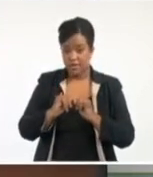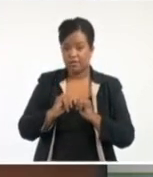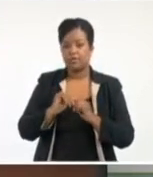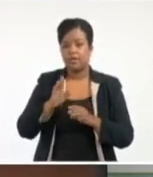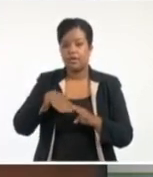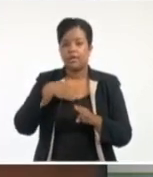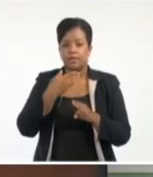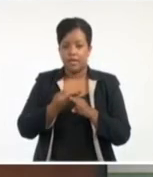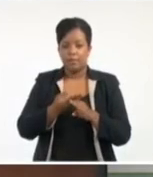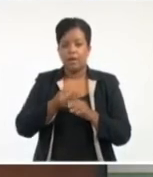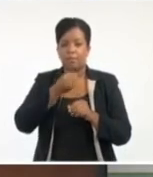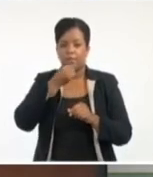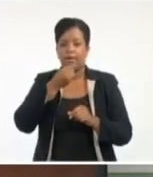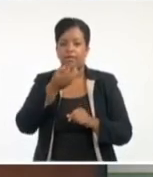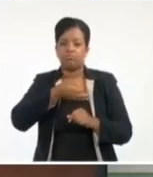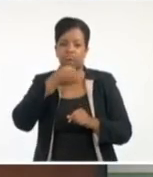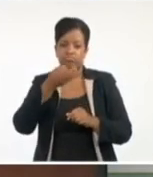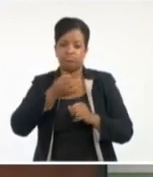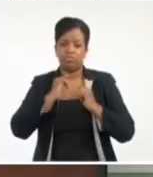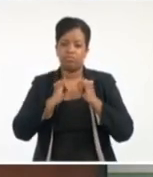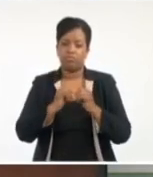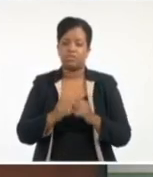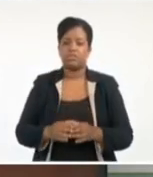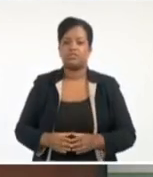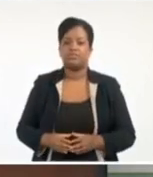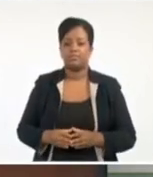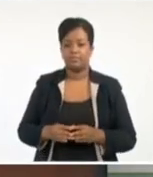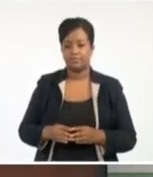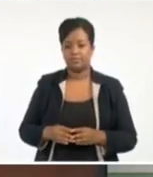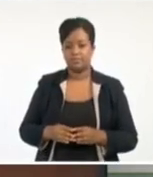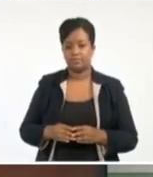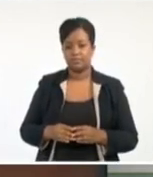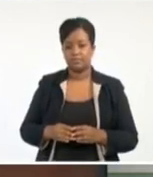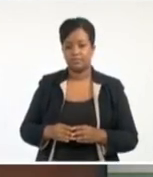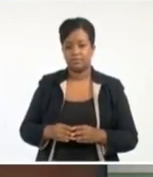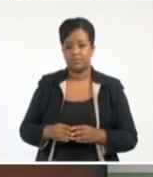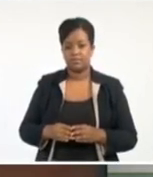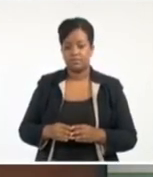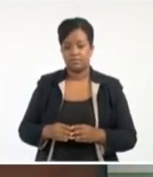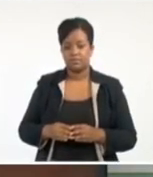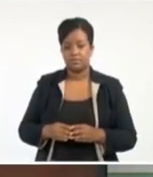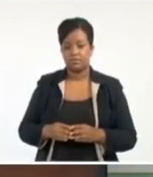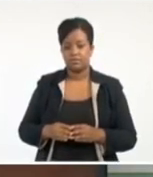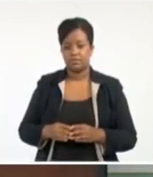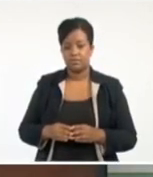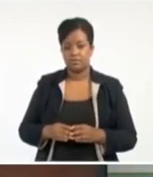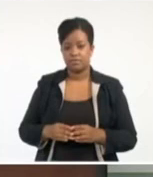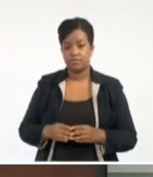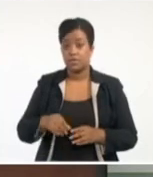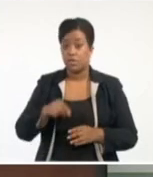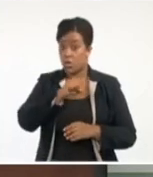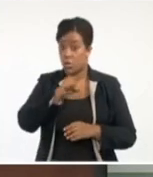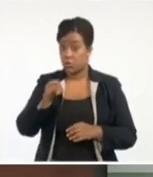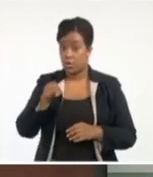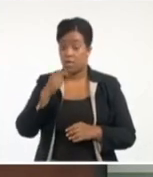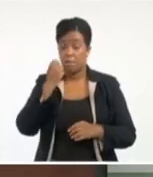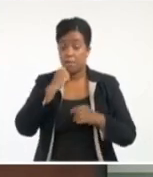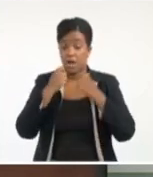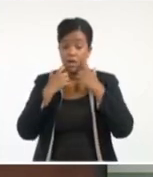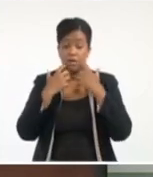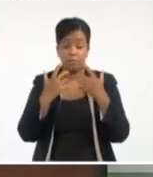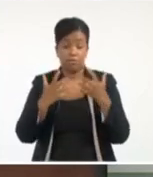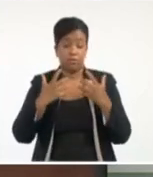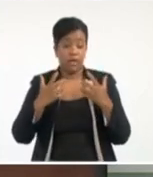través de los sistemas informativos de la televisión cubana, estaremos de nuevo con ustedes con más informaciones e informaciones